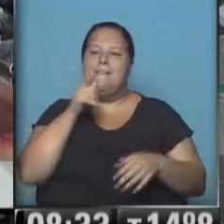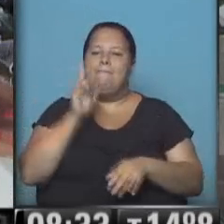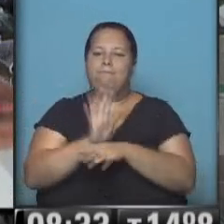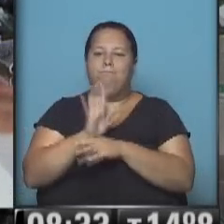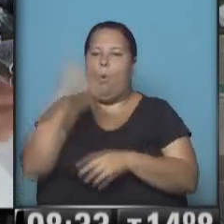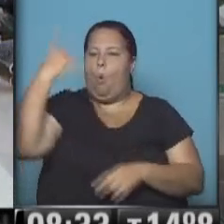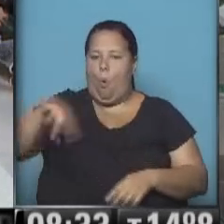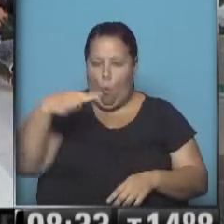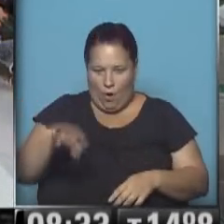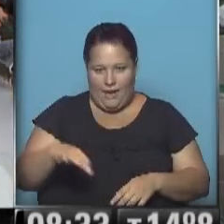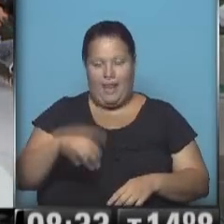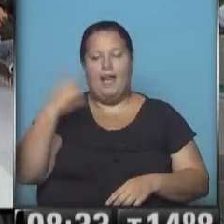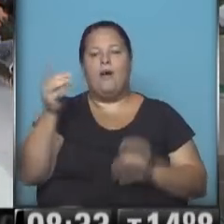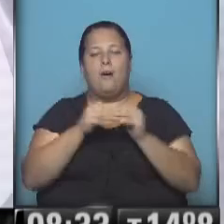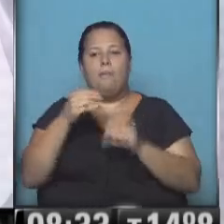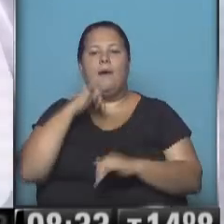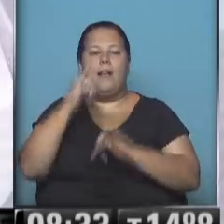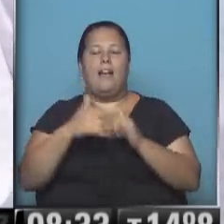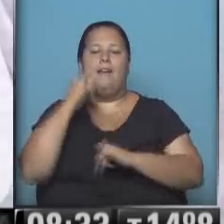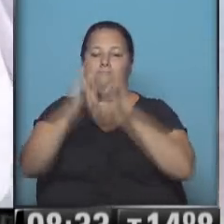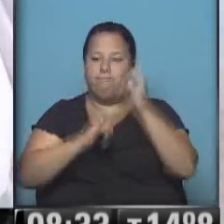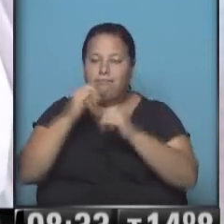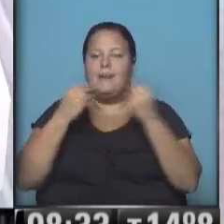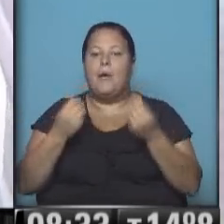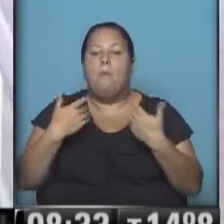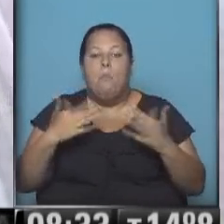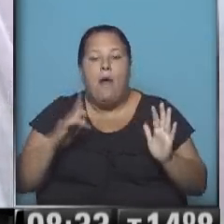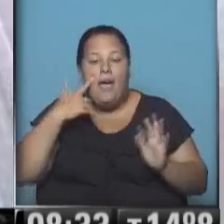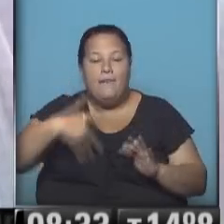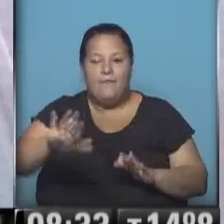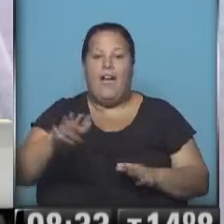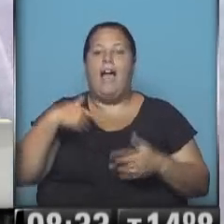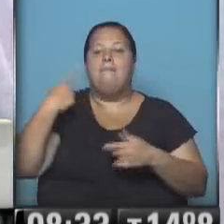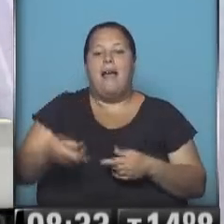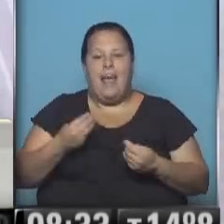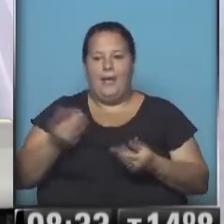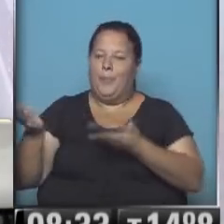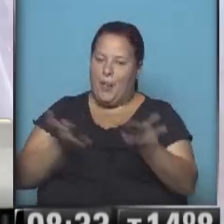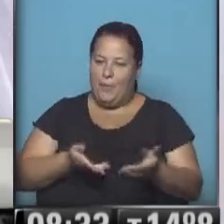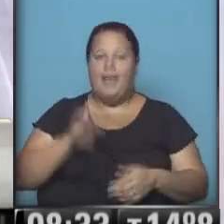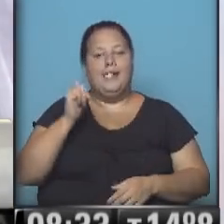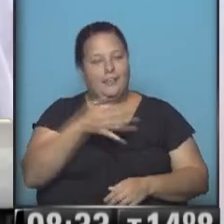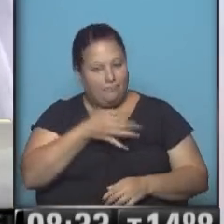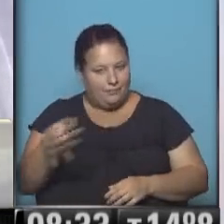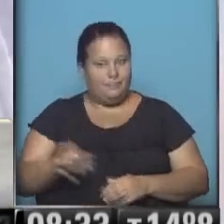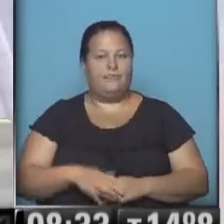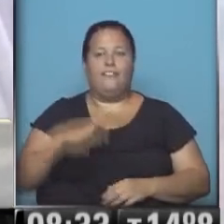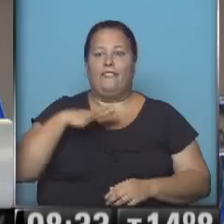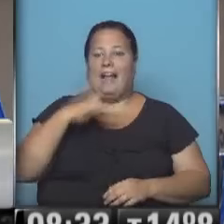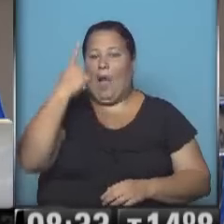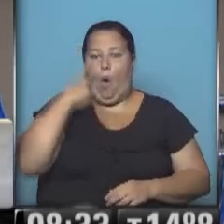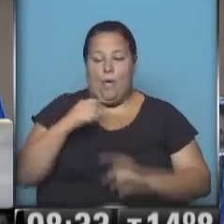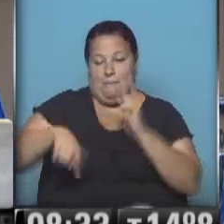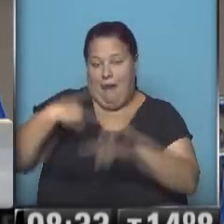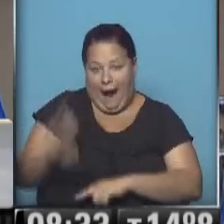en única. A ver, Telma Luzani está con el adelanto de lo que se puede esperar con lo que arranca mañana. Sí, exactamente, faltan 24